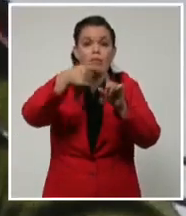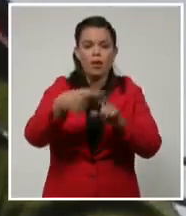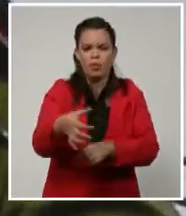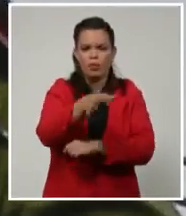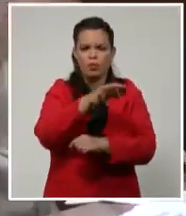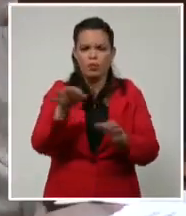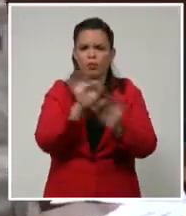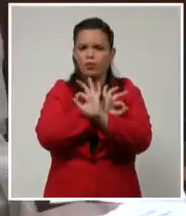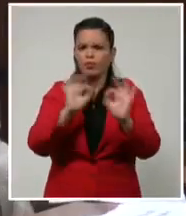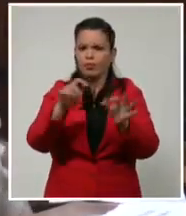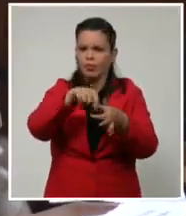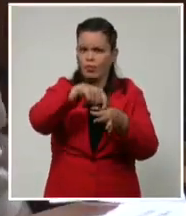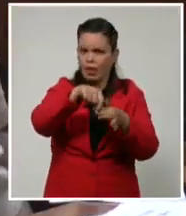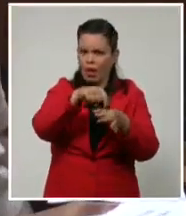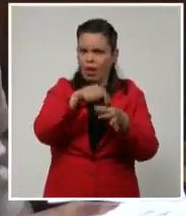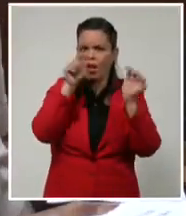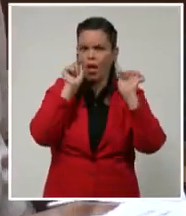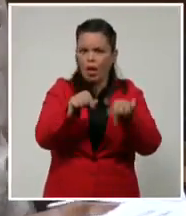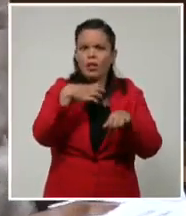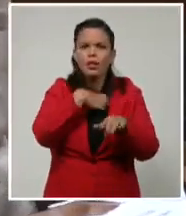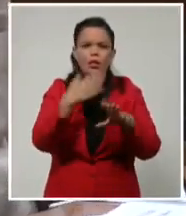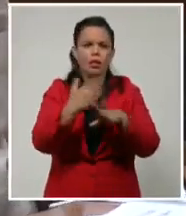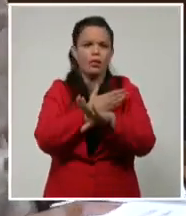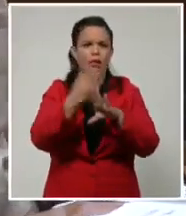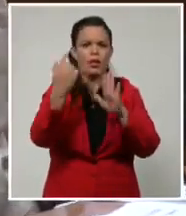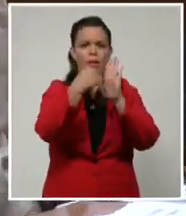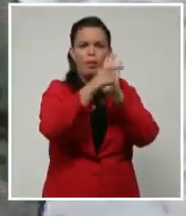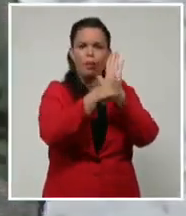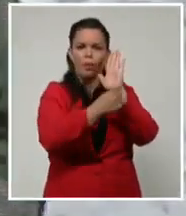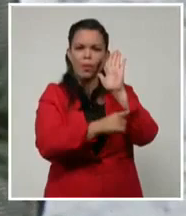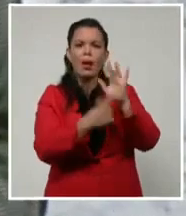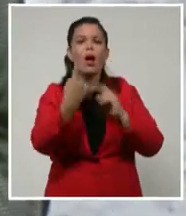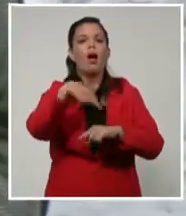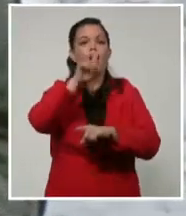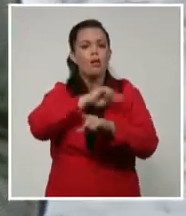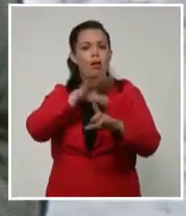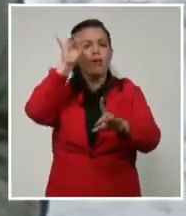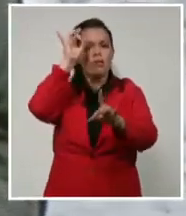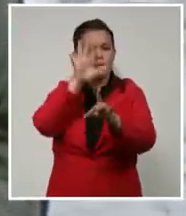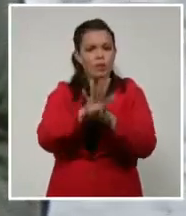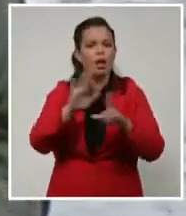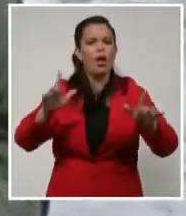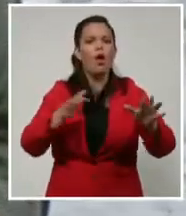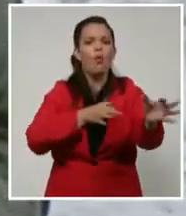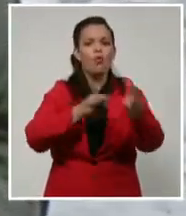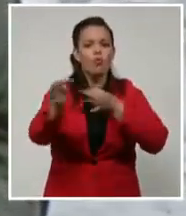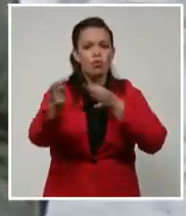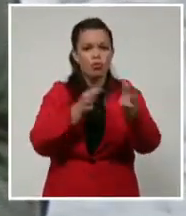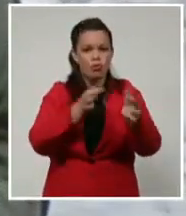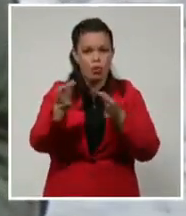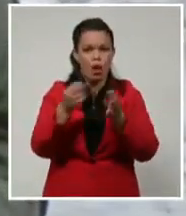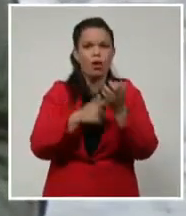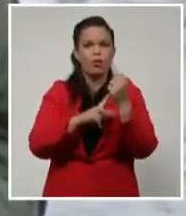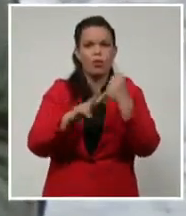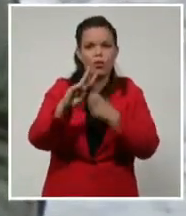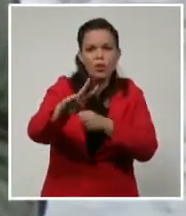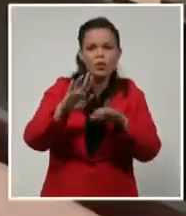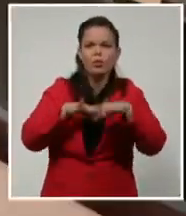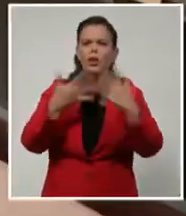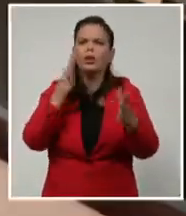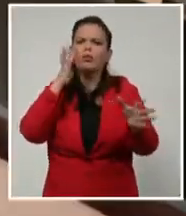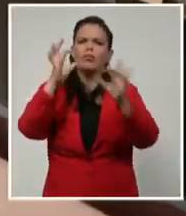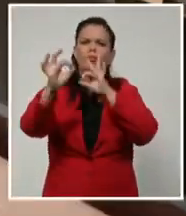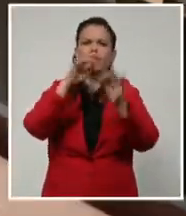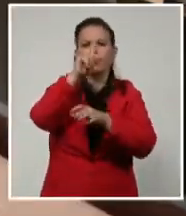Juventud, detallaron los preparativos que desde ayer se han llevado a cabo en estos territorios, para proteger a la población y resguardar los